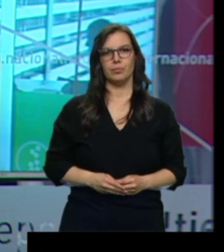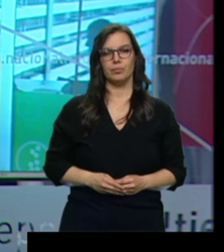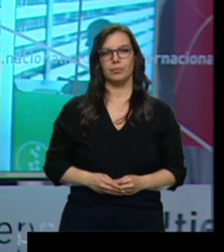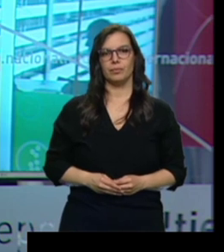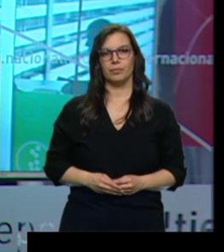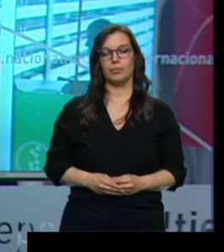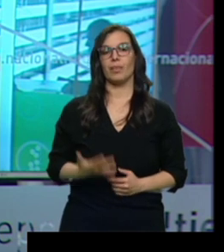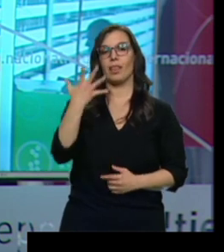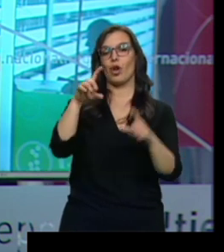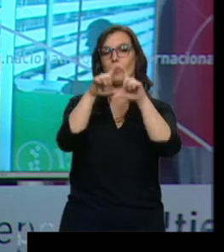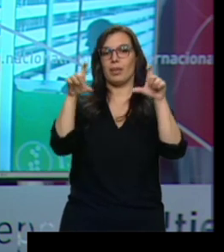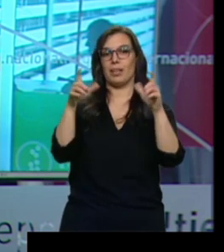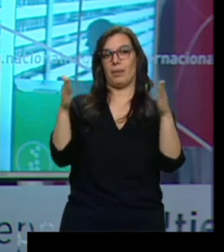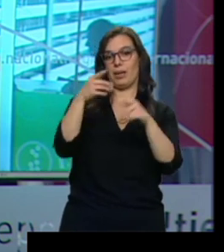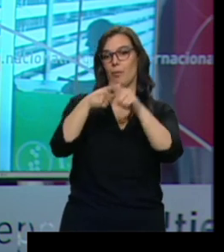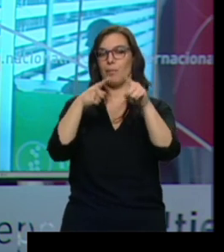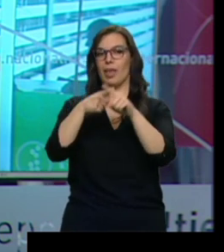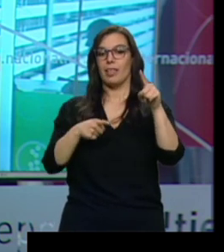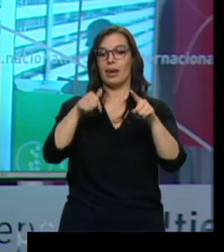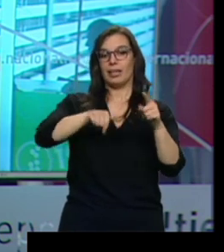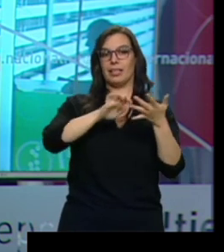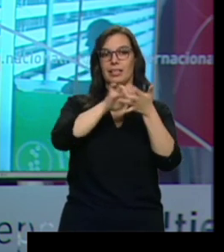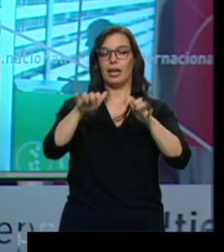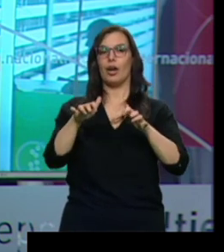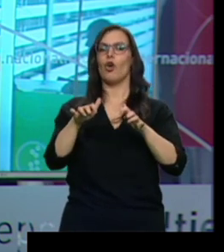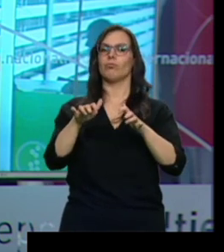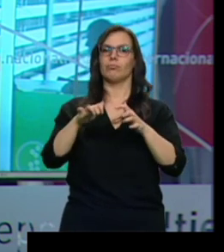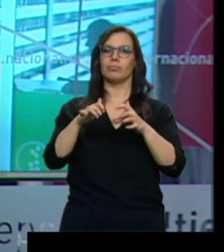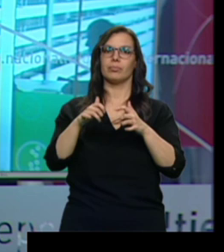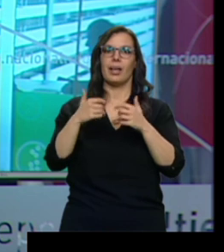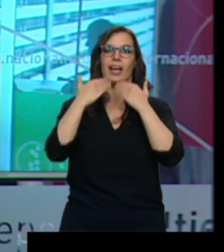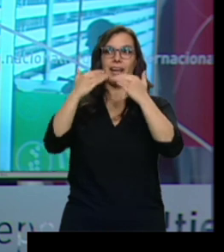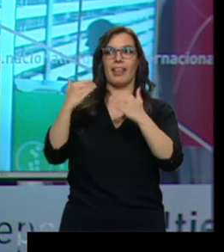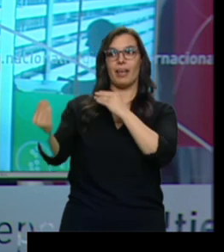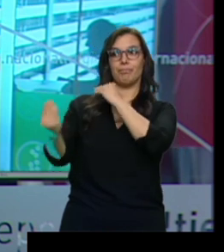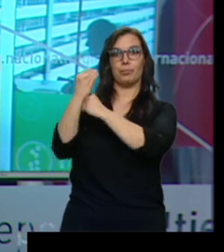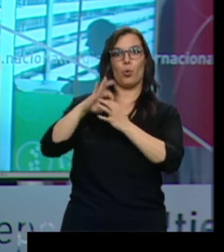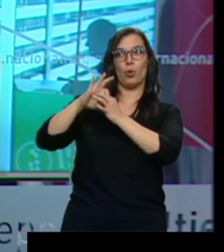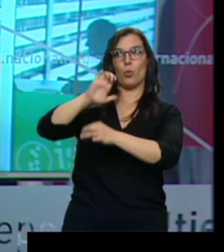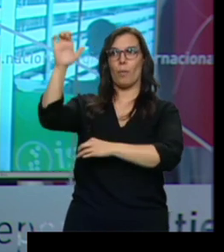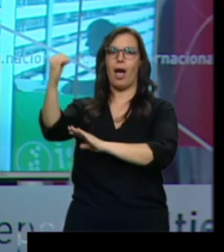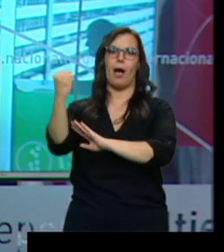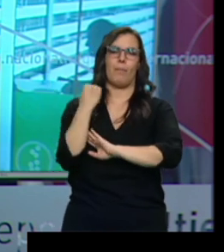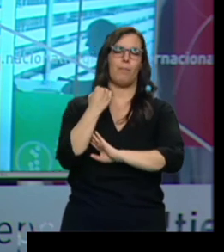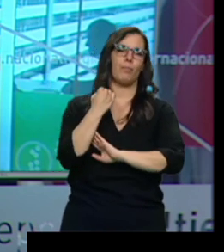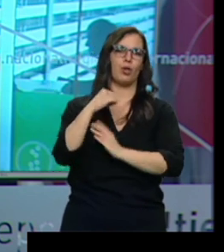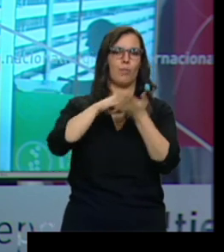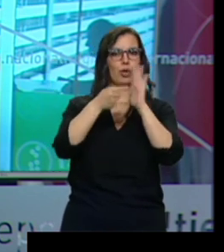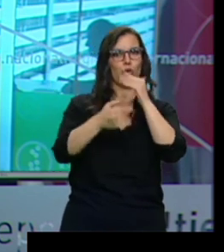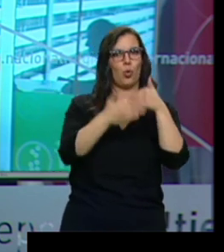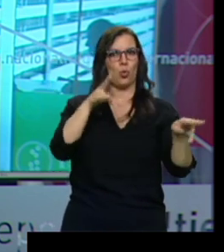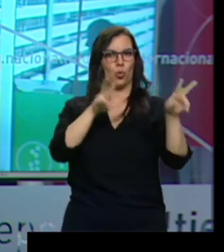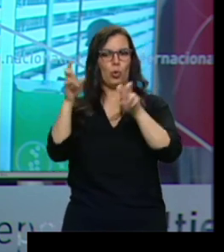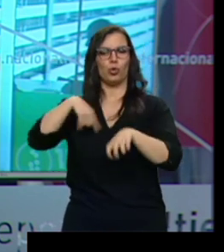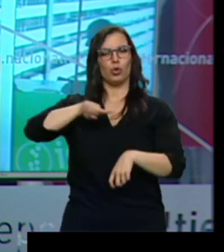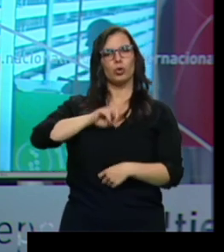Cinco pymes de Castilla y León se han beneficiado de financiación de la Unión Europea para apoyar proyectos innovadores. Hemos estado en una de ellas, en